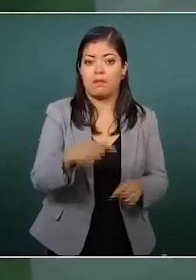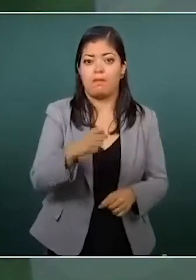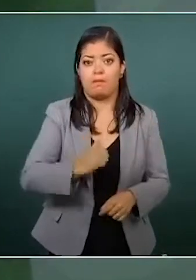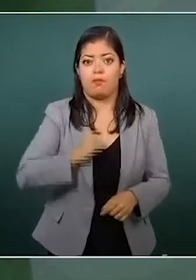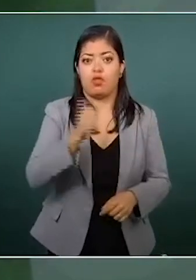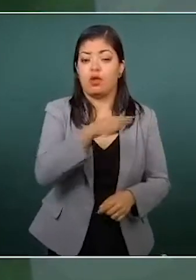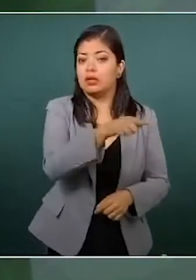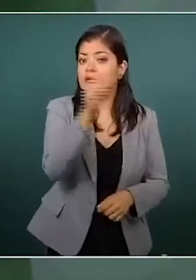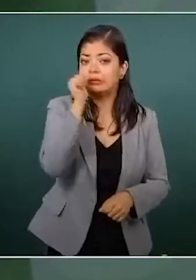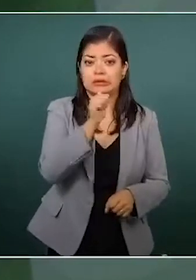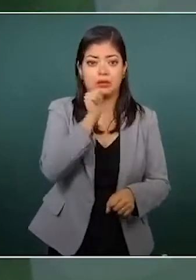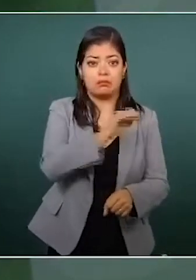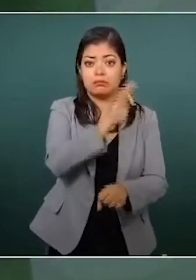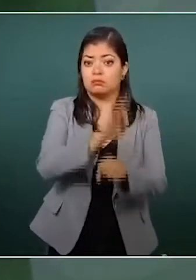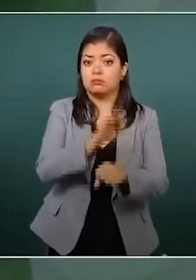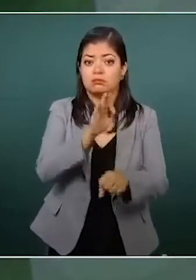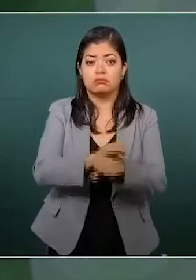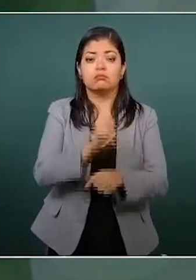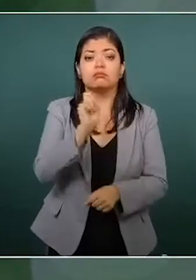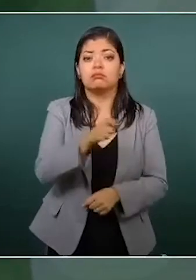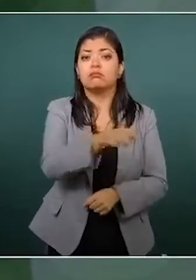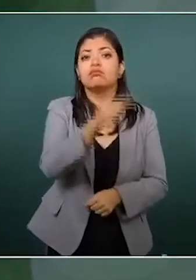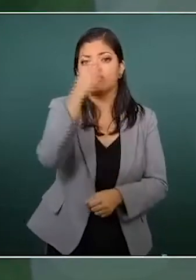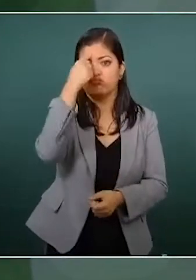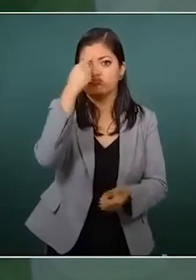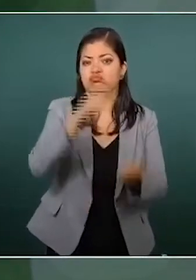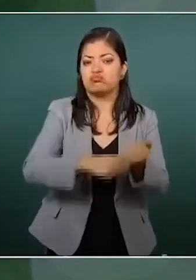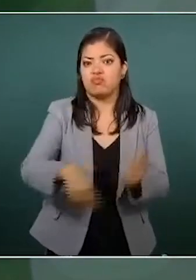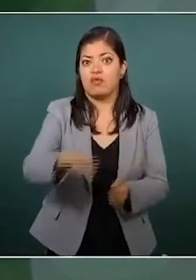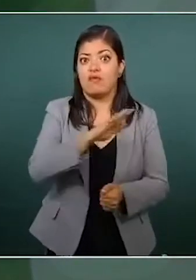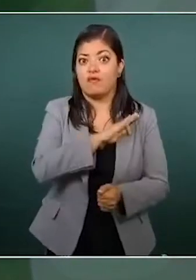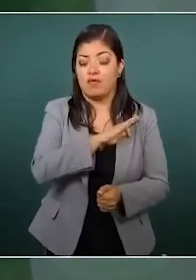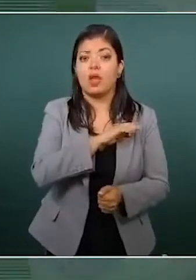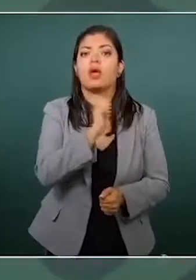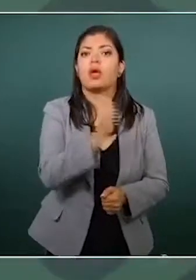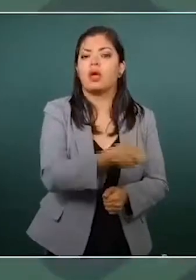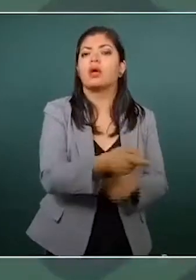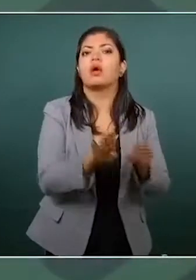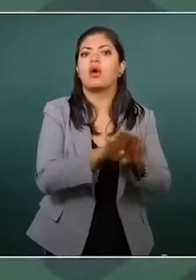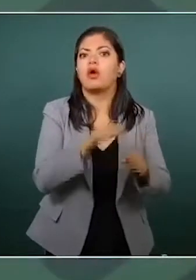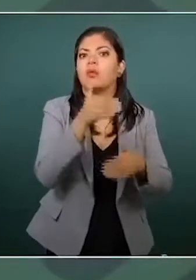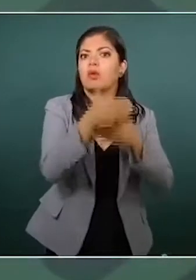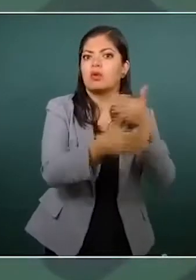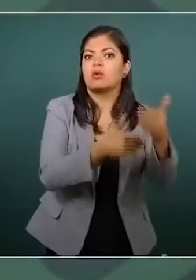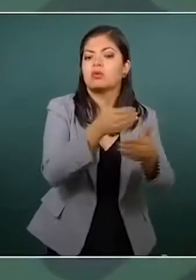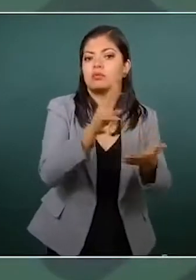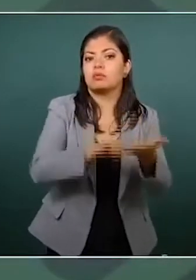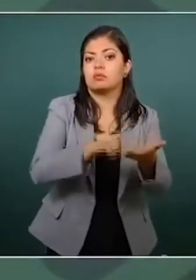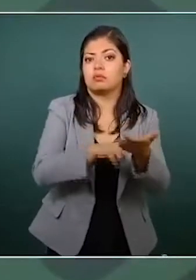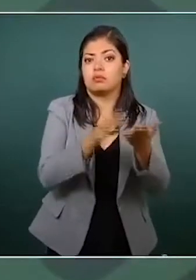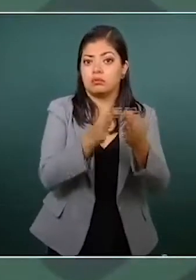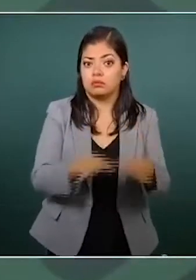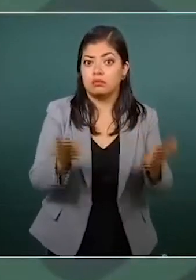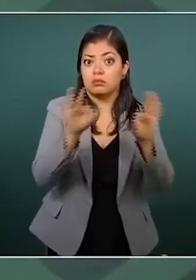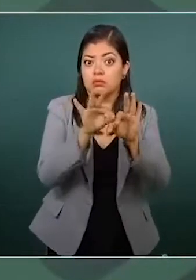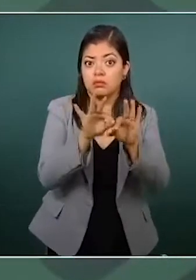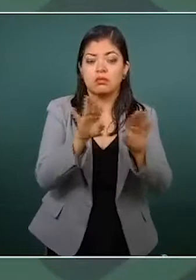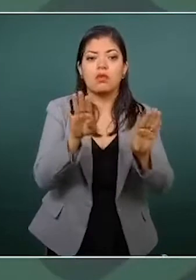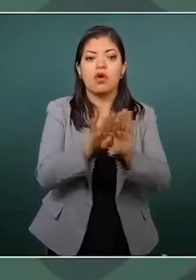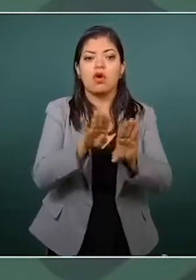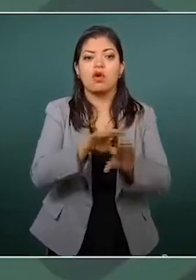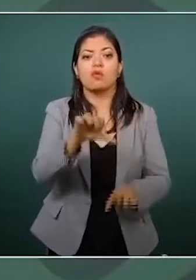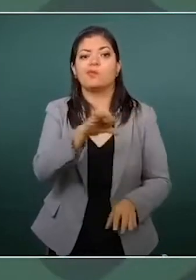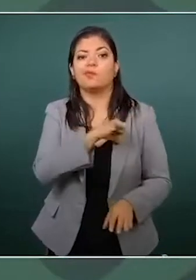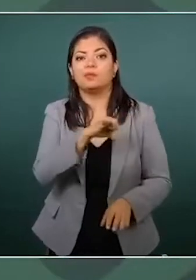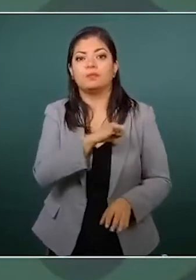su disposición a superarlas y trabajar juntos y de manera coordinada. Alfaro se sostuvo en sus señalamientos del nuevo pacto fiscal y su controversia contra las restricciones a las